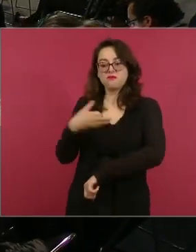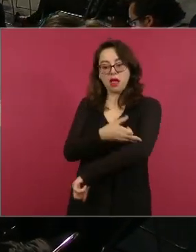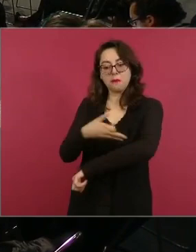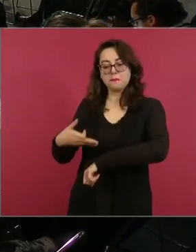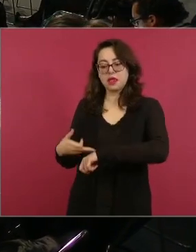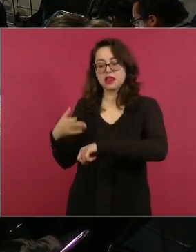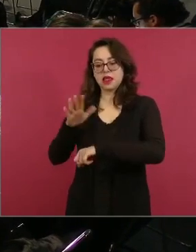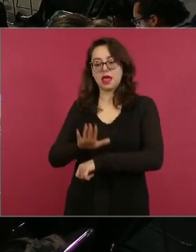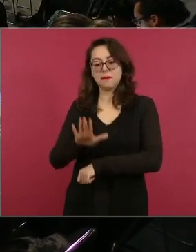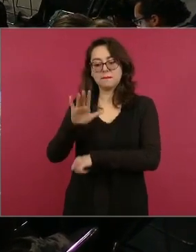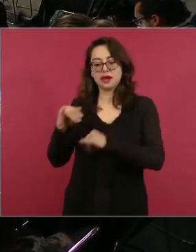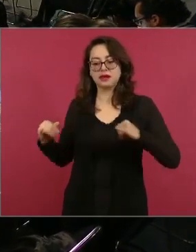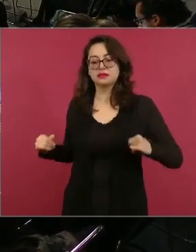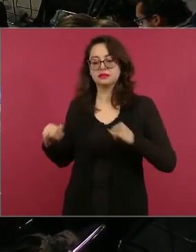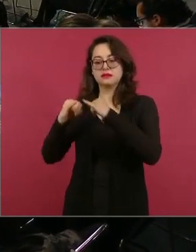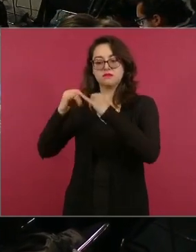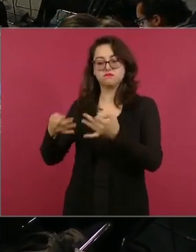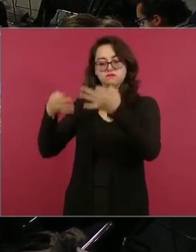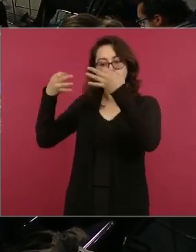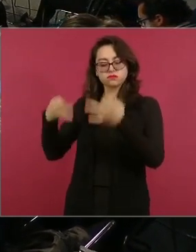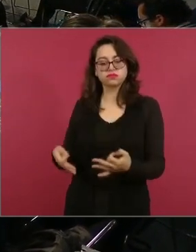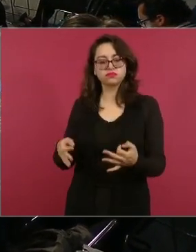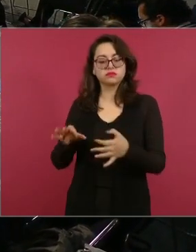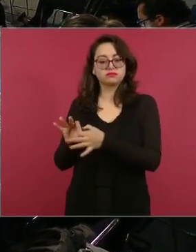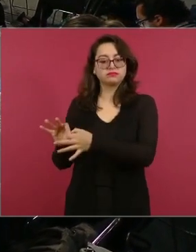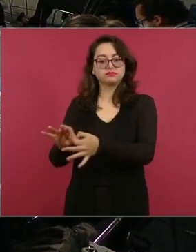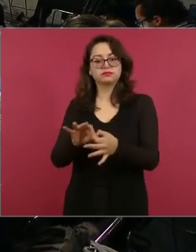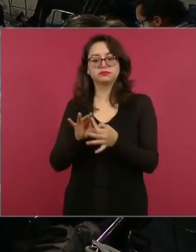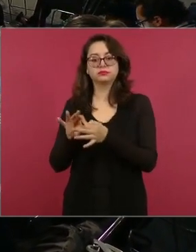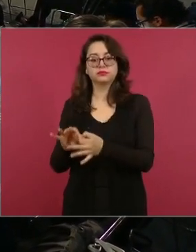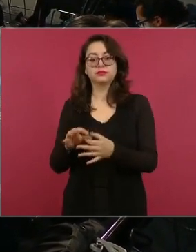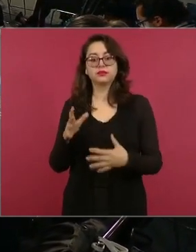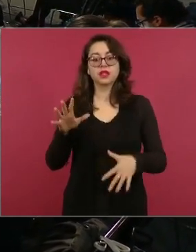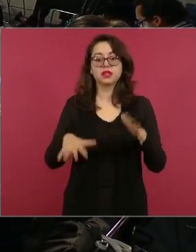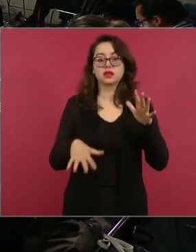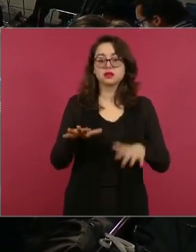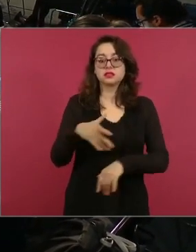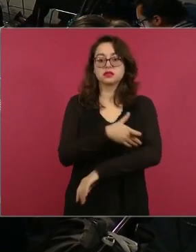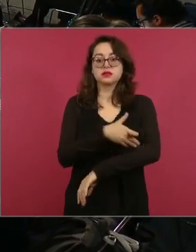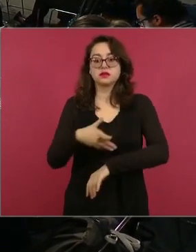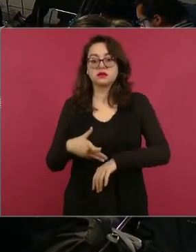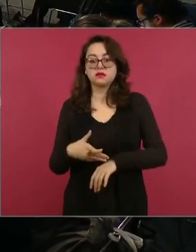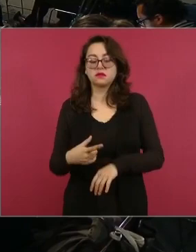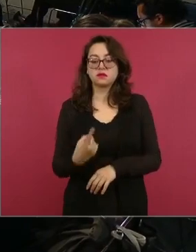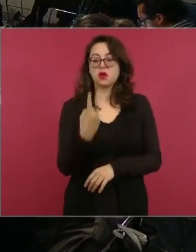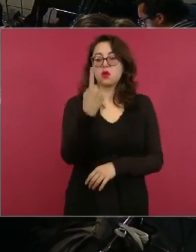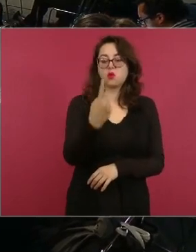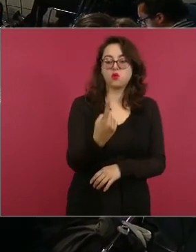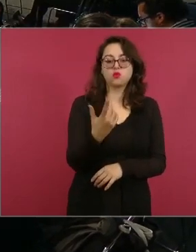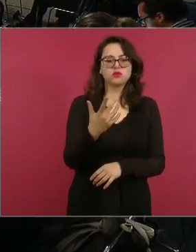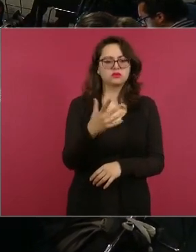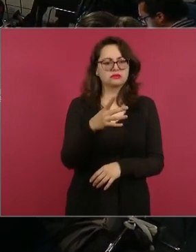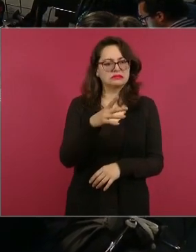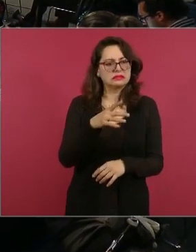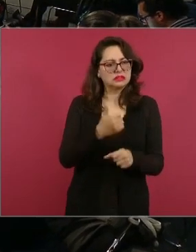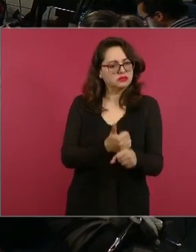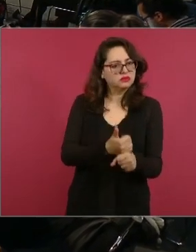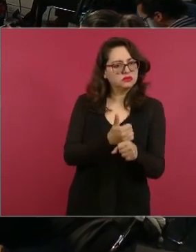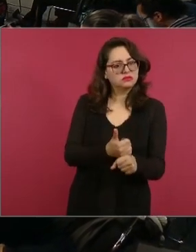social, porque somos muy fraternos, le va mal a un miembro de la familia y acuden en su apoyo a otros.